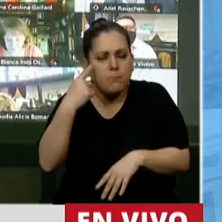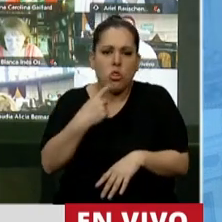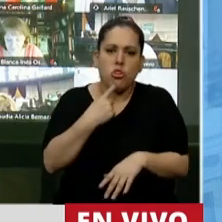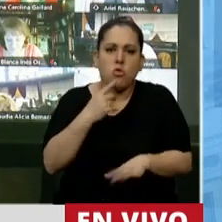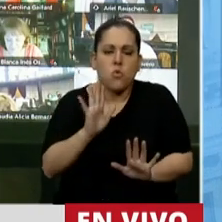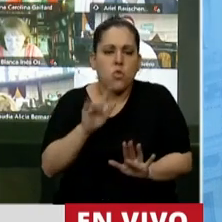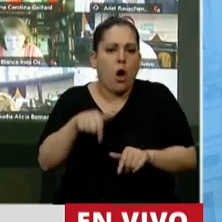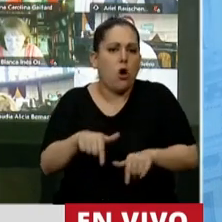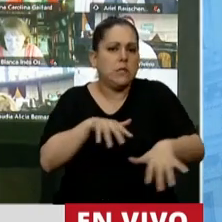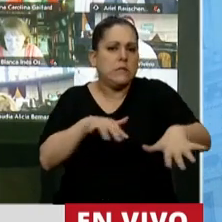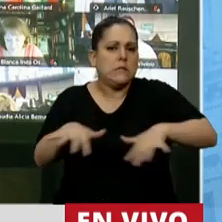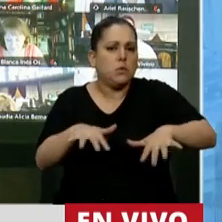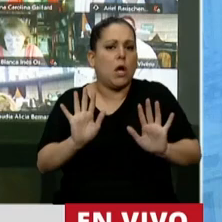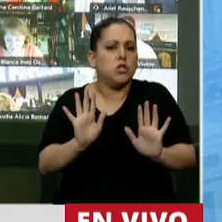contexto